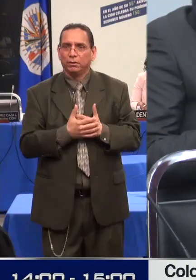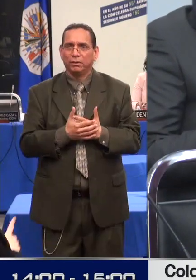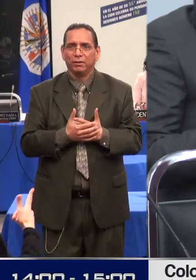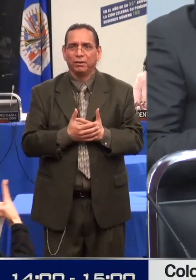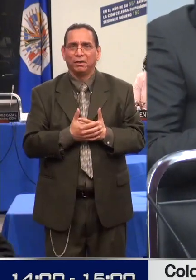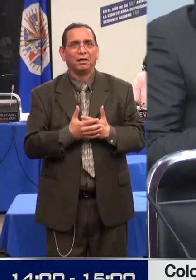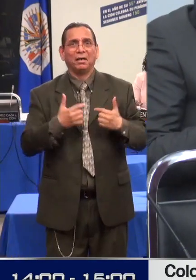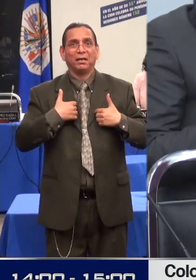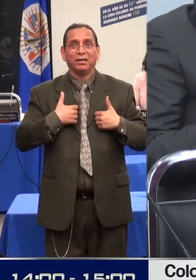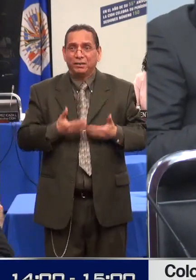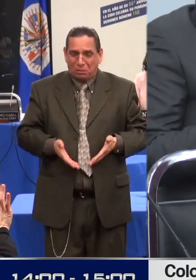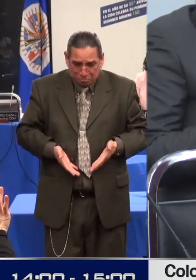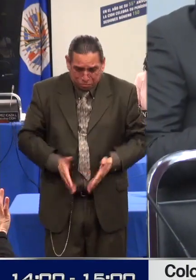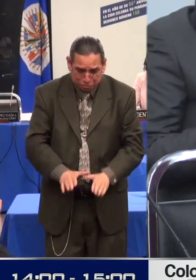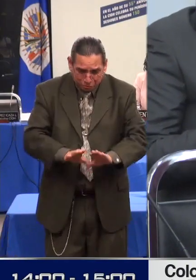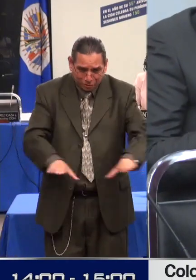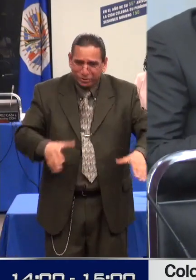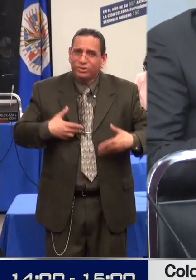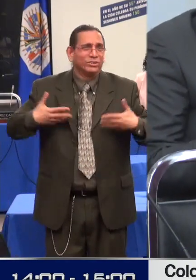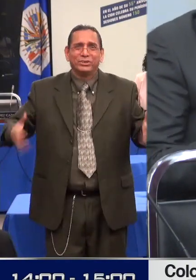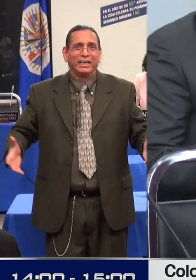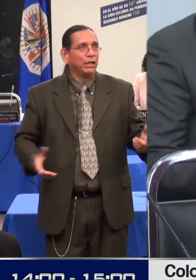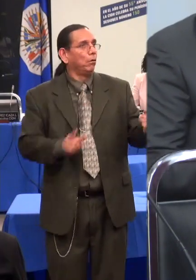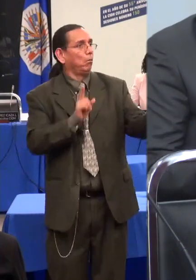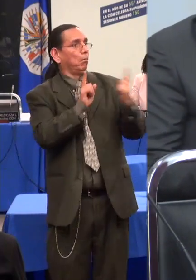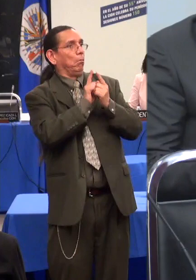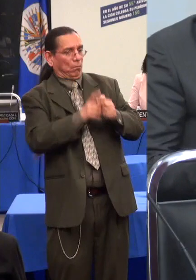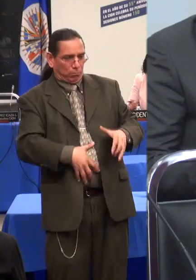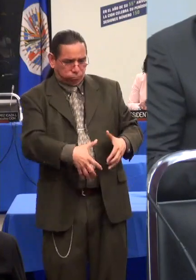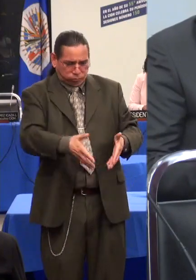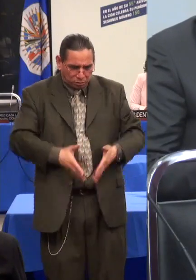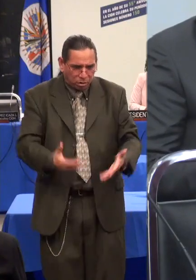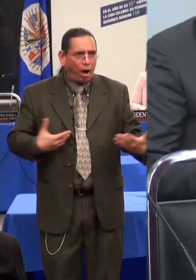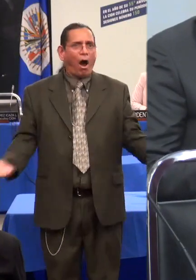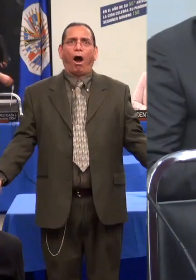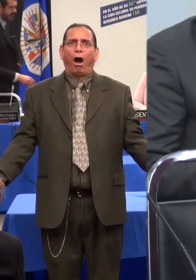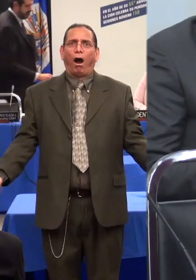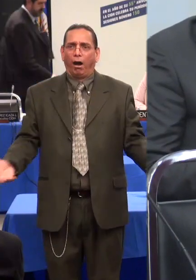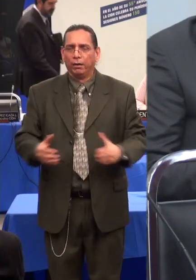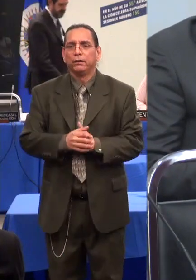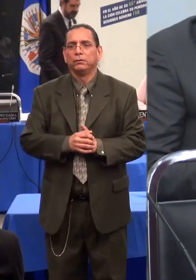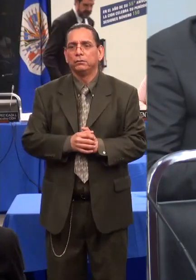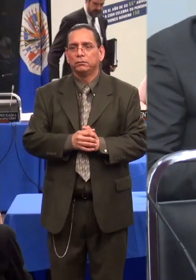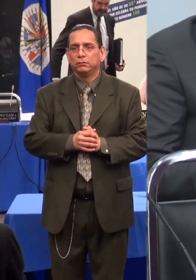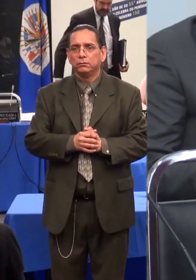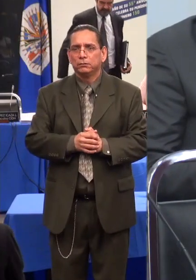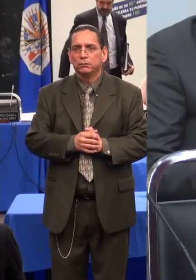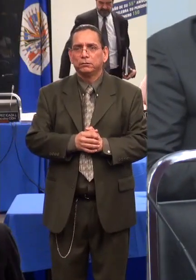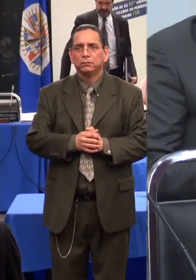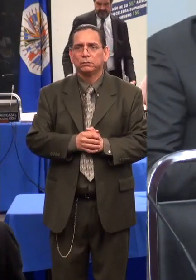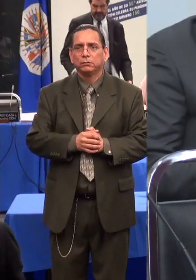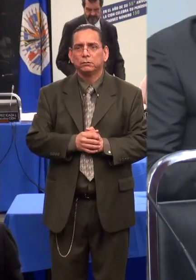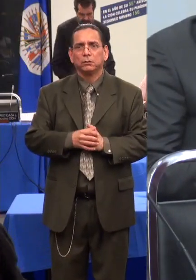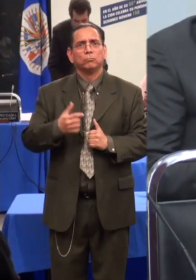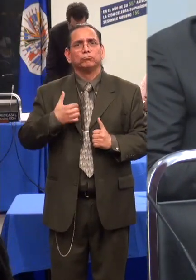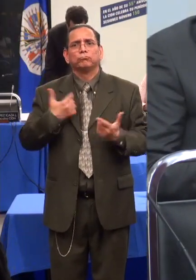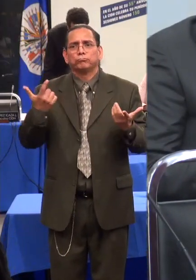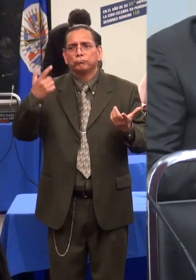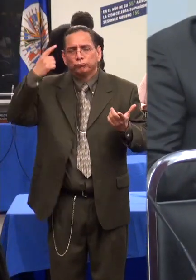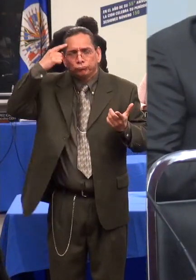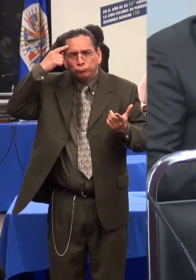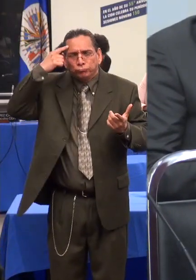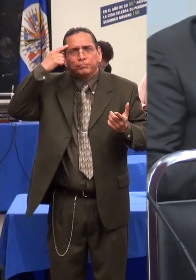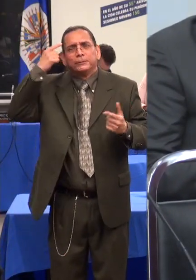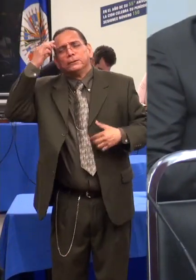en el género de las personas con discapacidad. Debo enfatizar que estas violaciones se ven seriamente agravadas